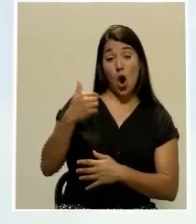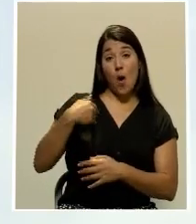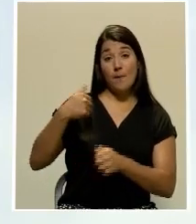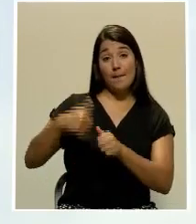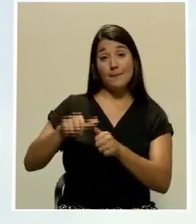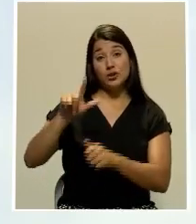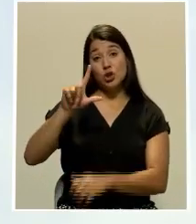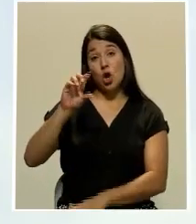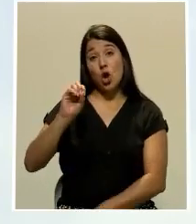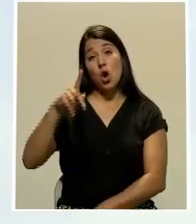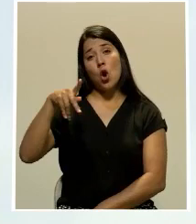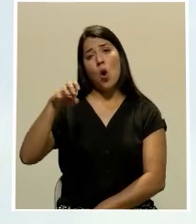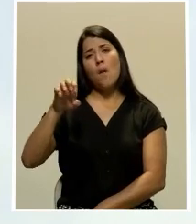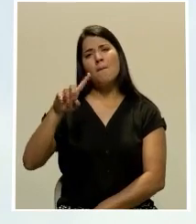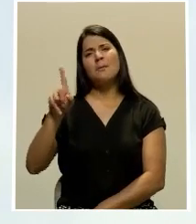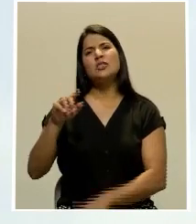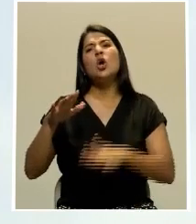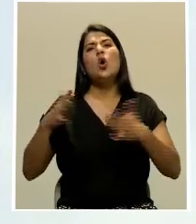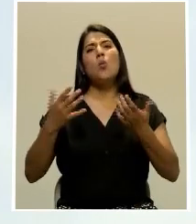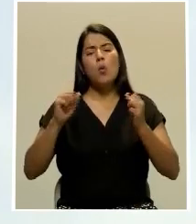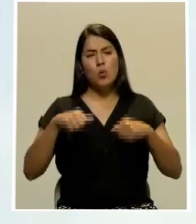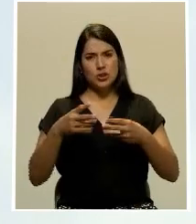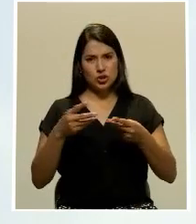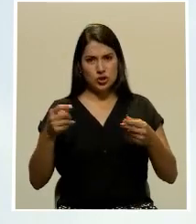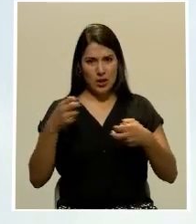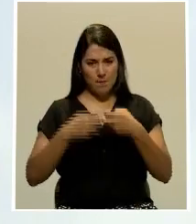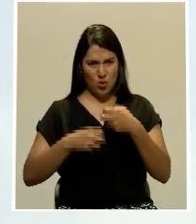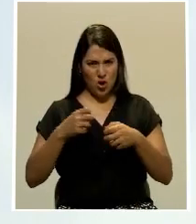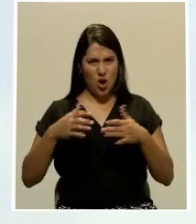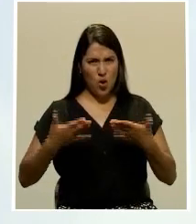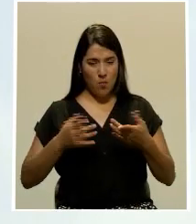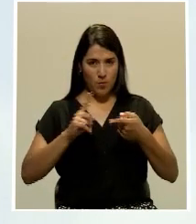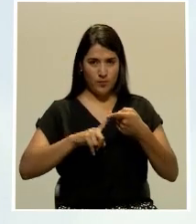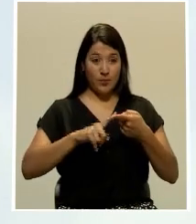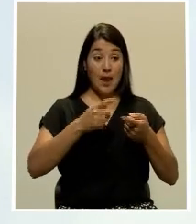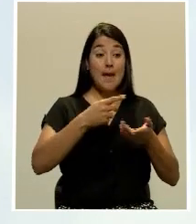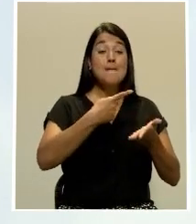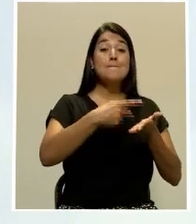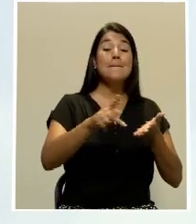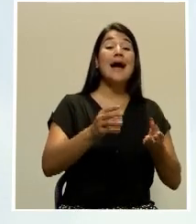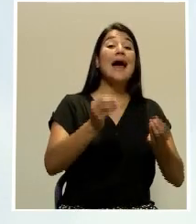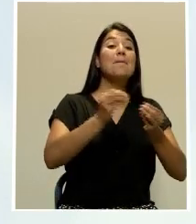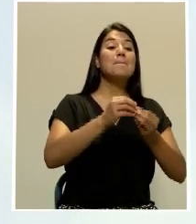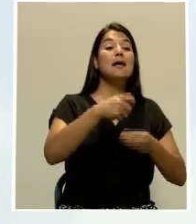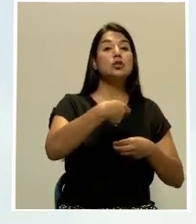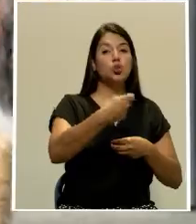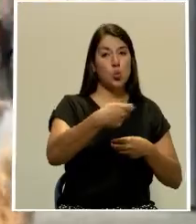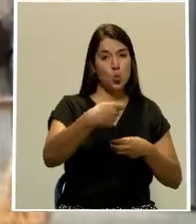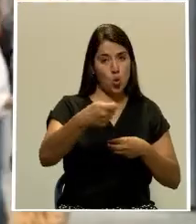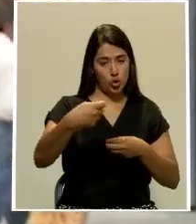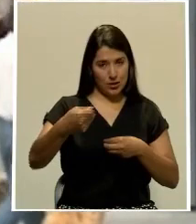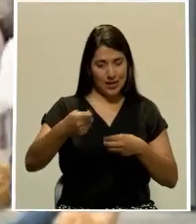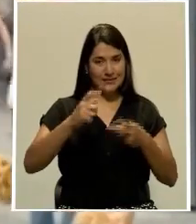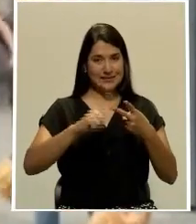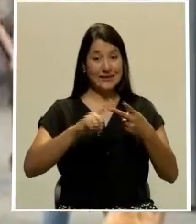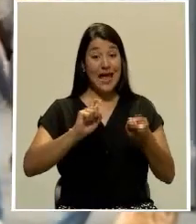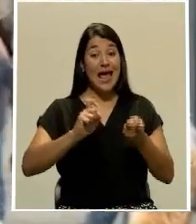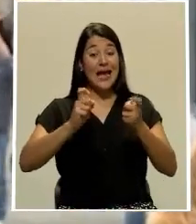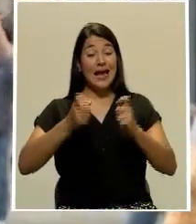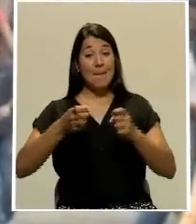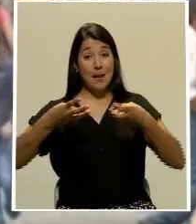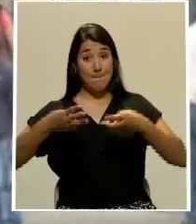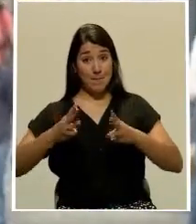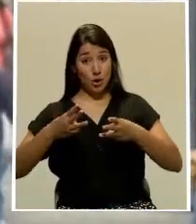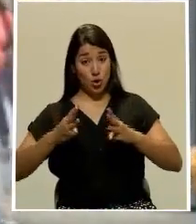podrían ayudar a solventar el problema son el aumento en las cuotas, cambios en la fórmula de beneficios,